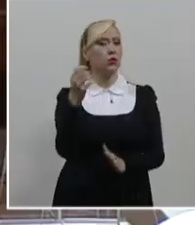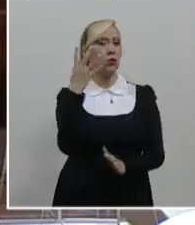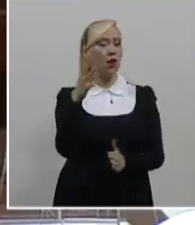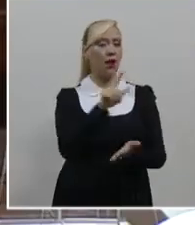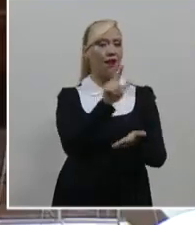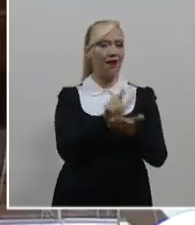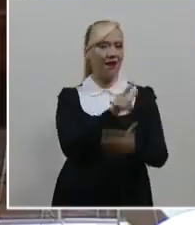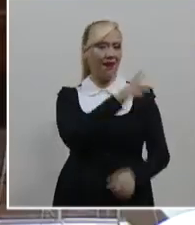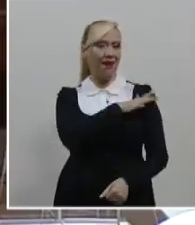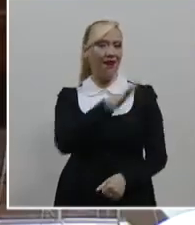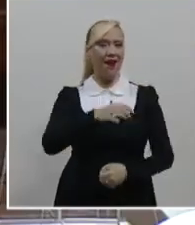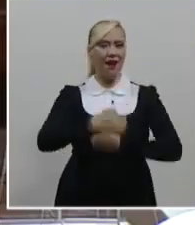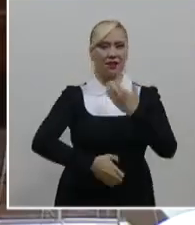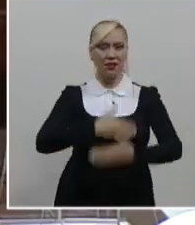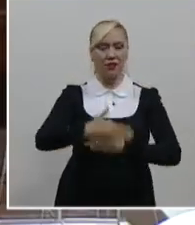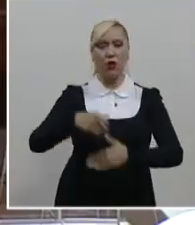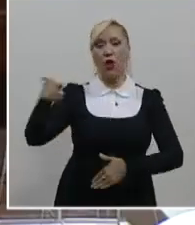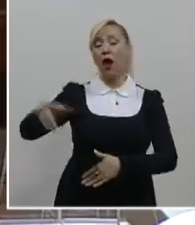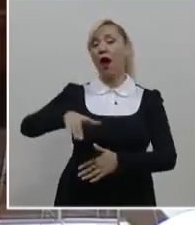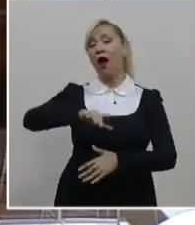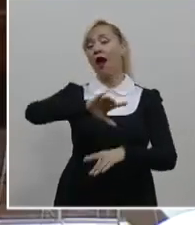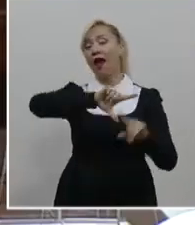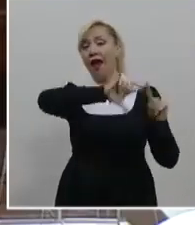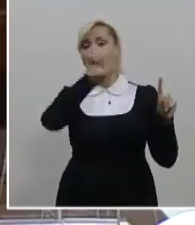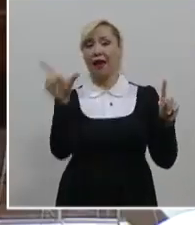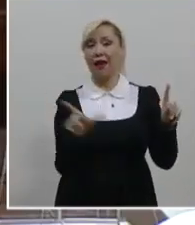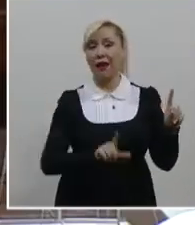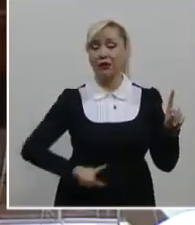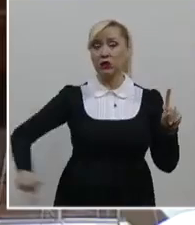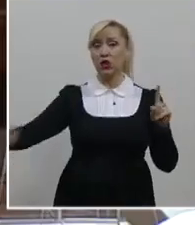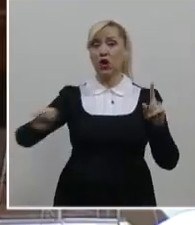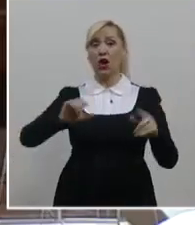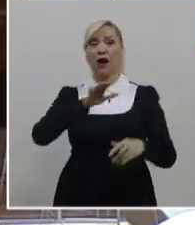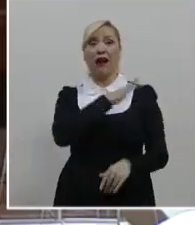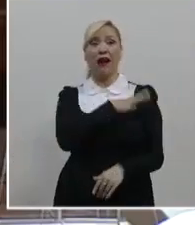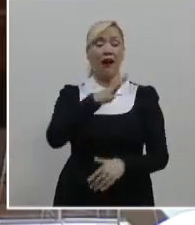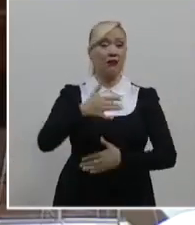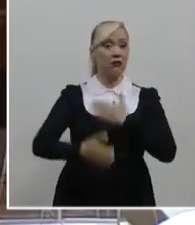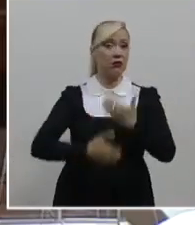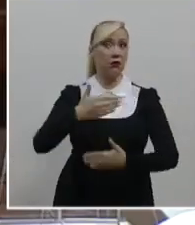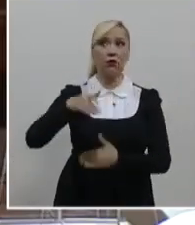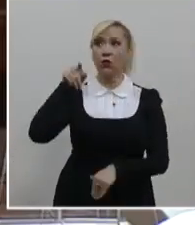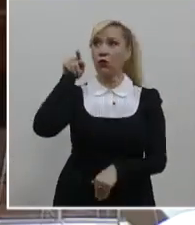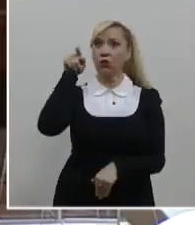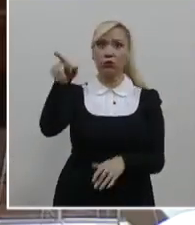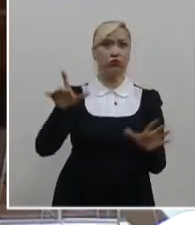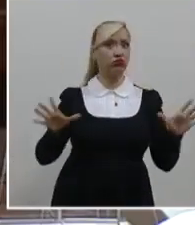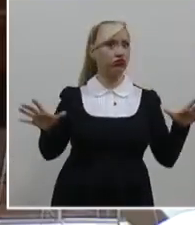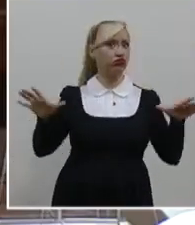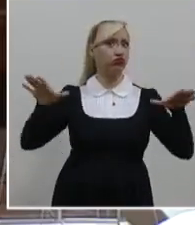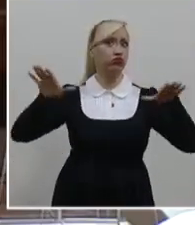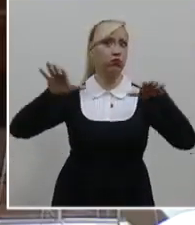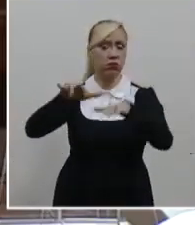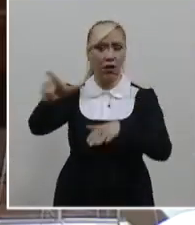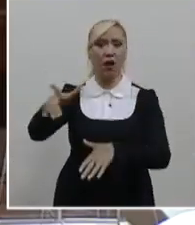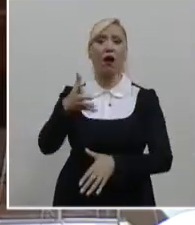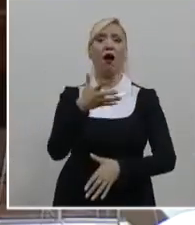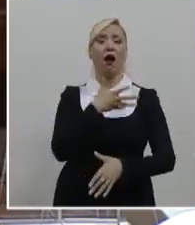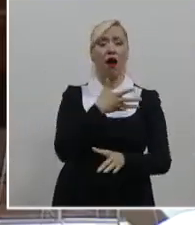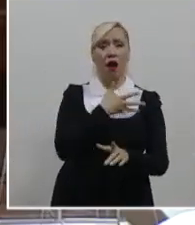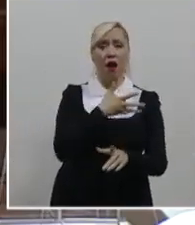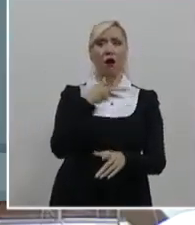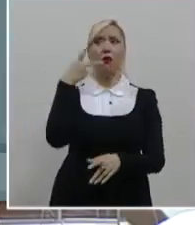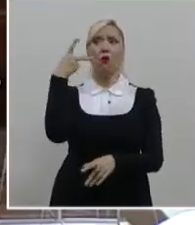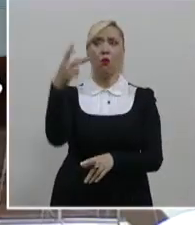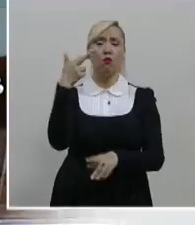en el Archivo General de la Nación es un organismo descentralizado, no sectorizado, con personalidad jurídica y patrimonio